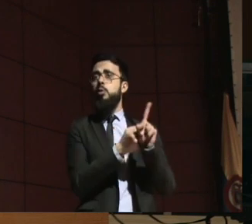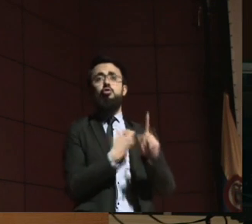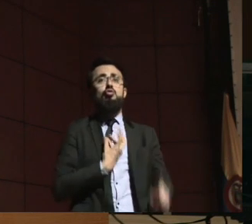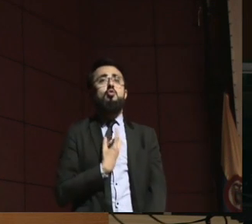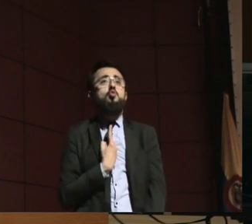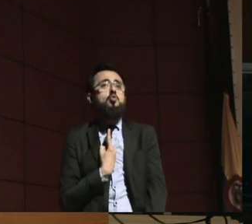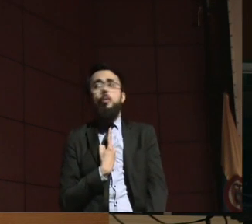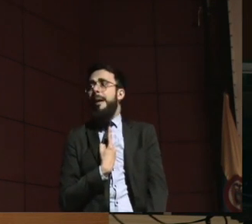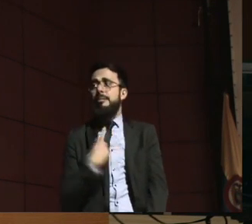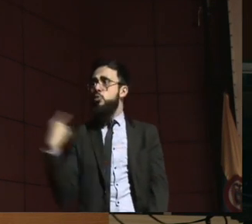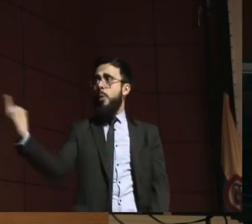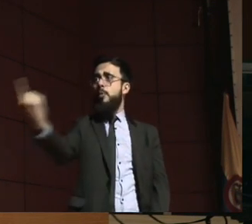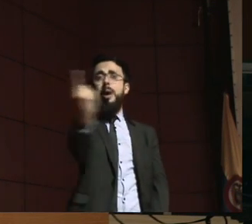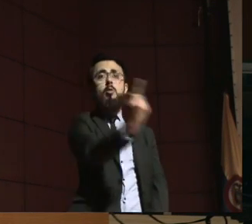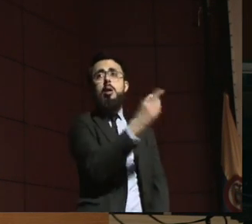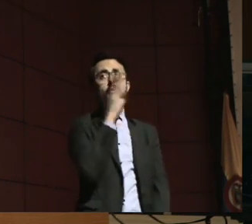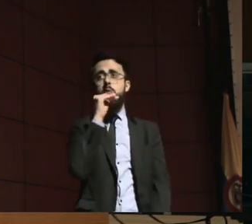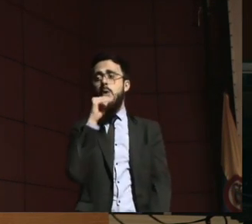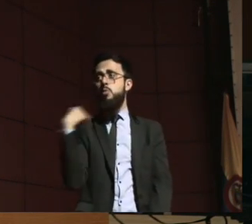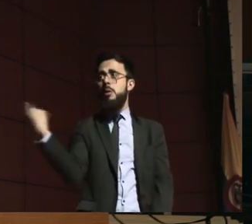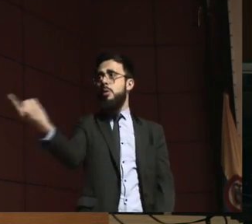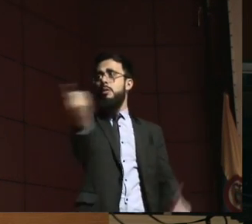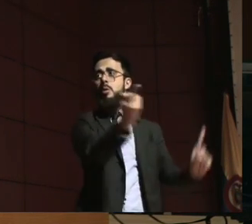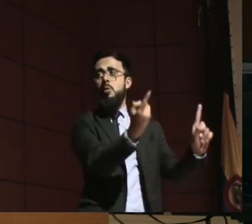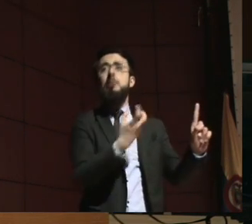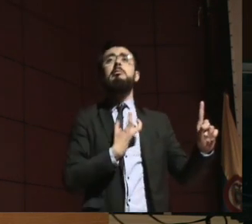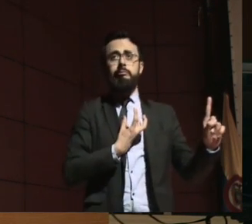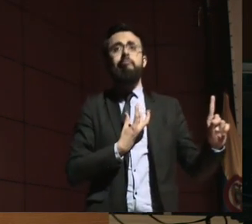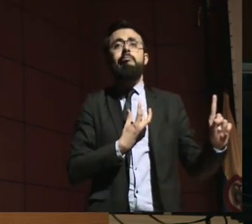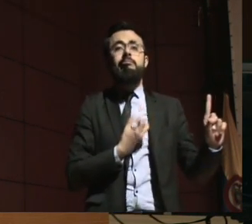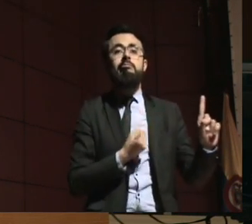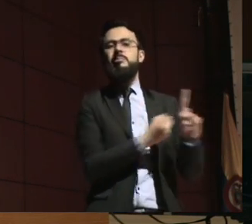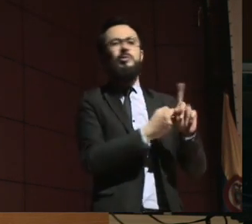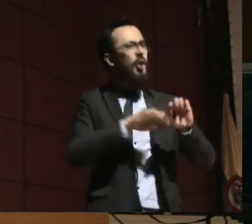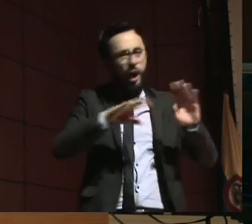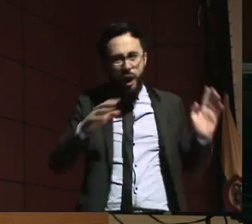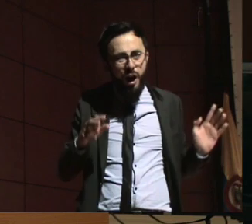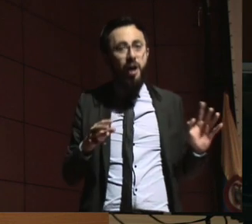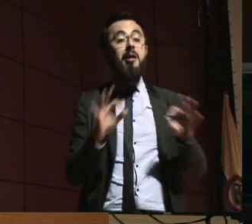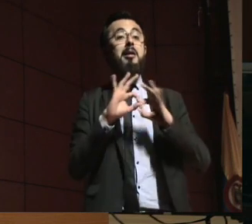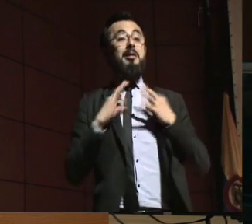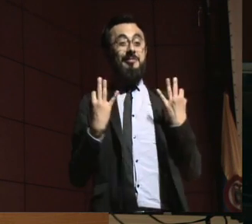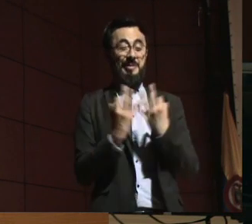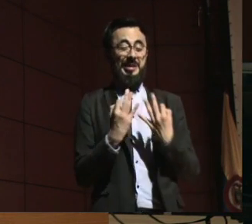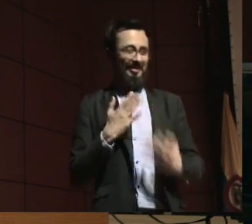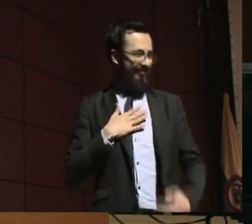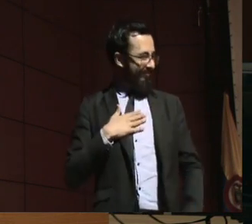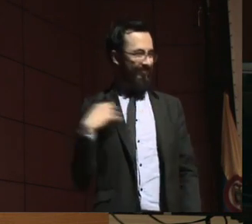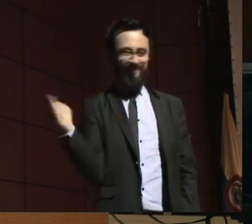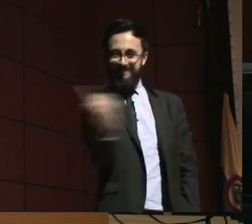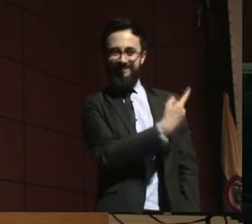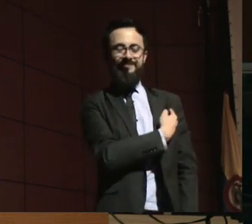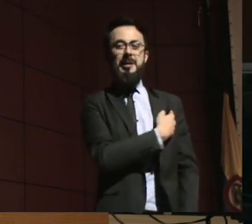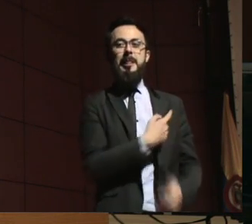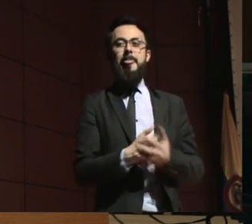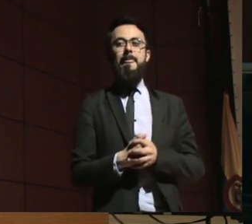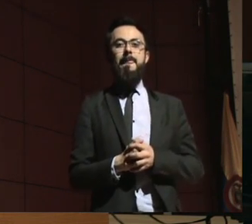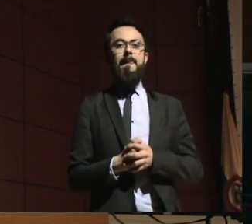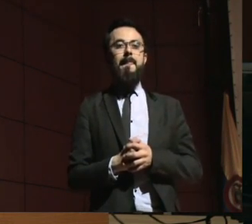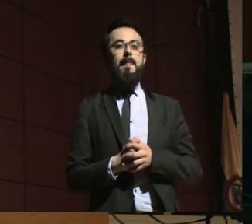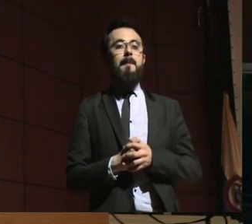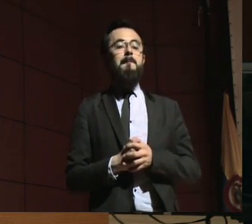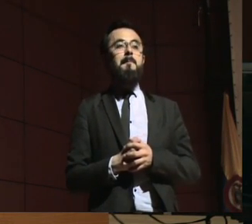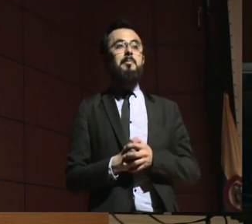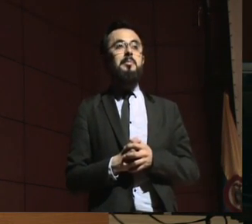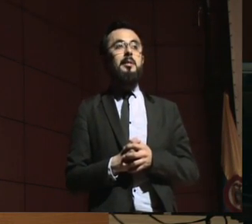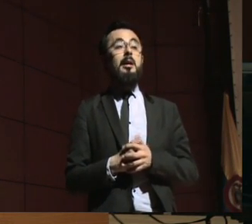Y eso tiene que trascender al otro. Porque lo que también sabemos como familias es que antes